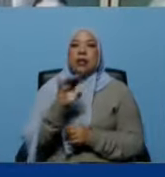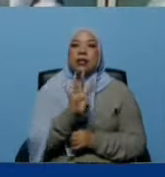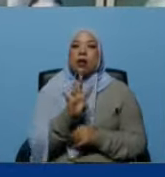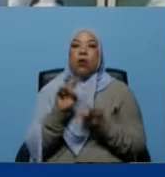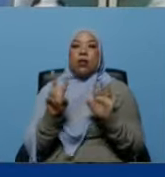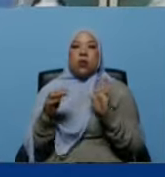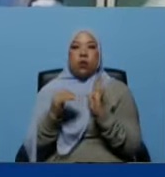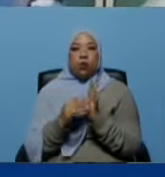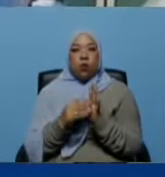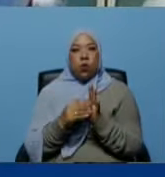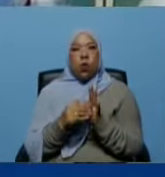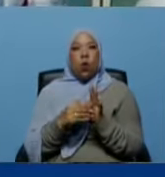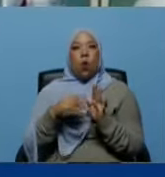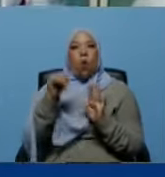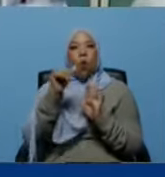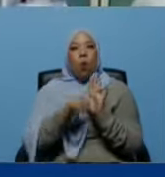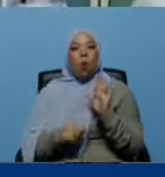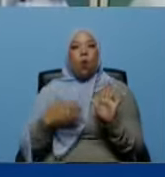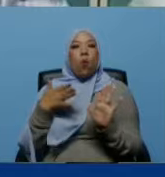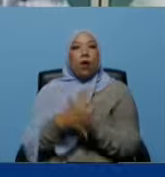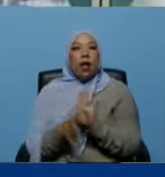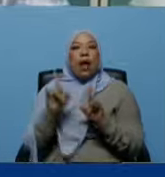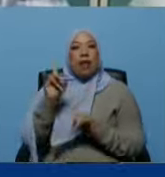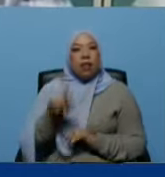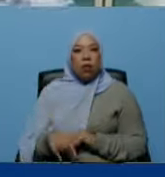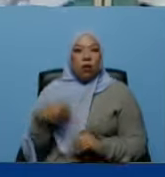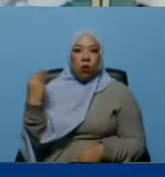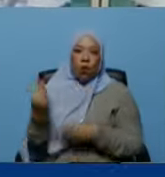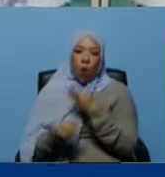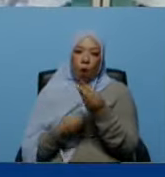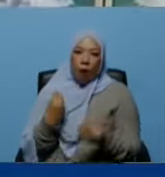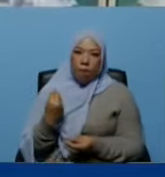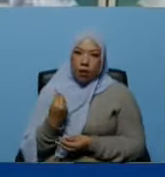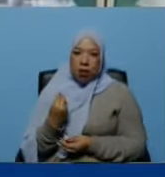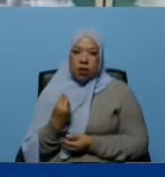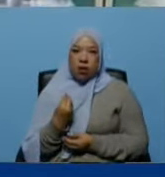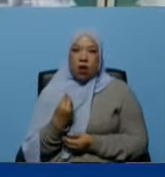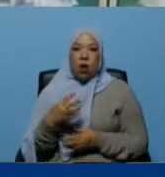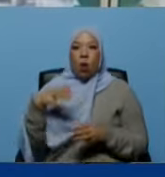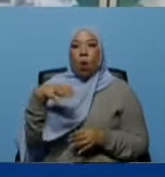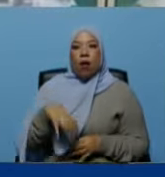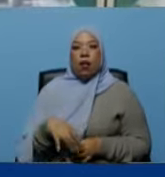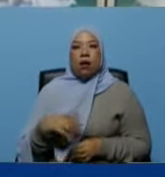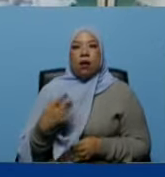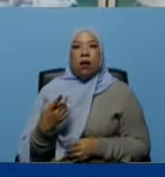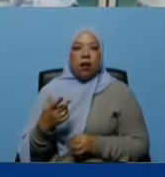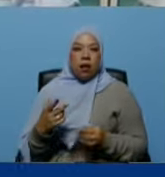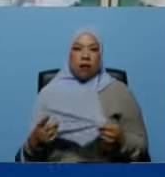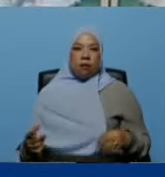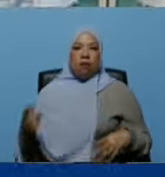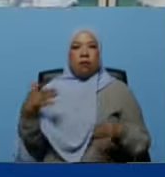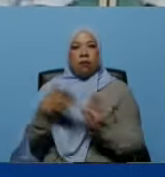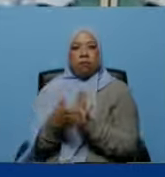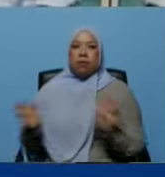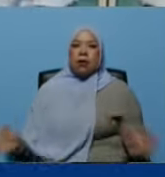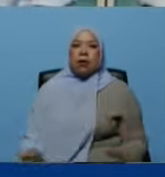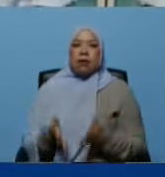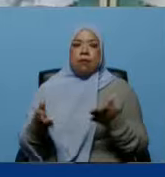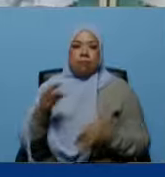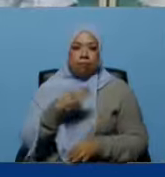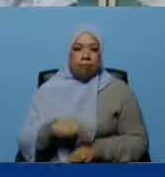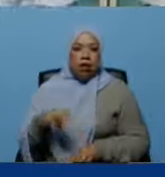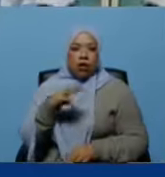sillones odontológicos más que vamos a también poner operativos en todo el estado como le decía el reimpulso de la misión